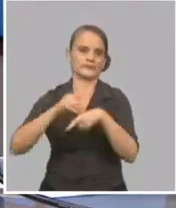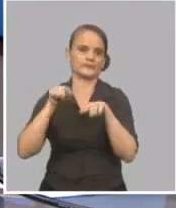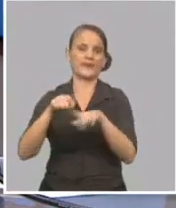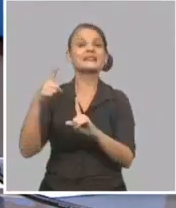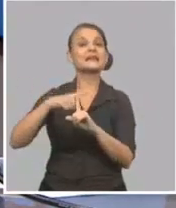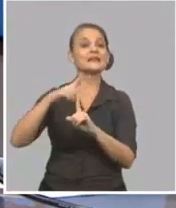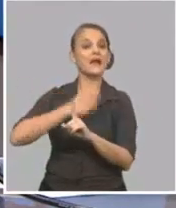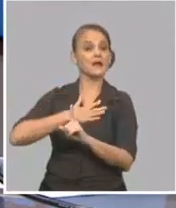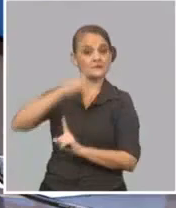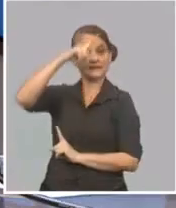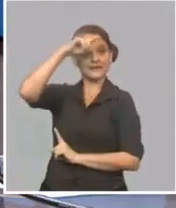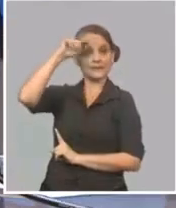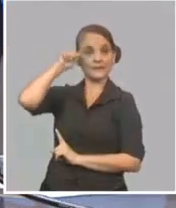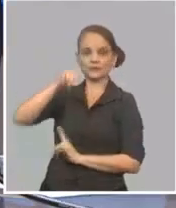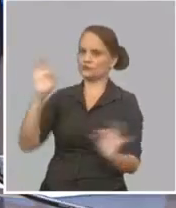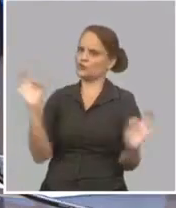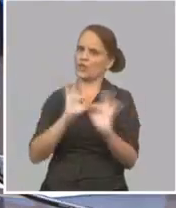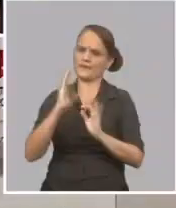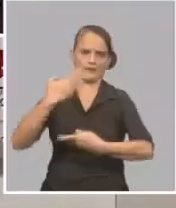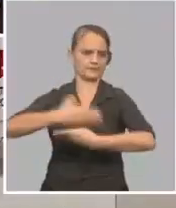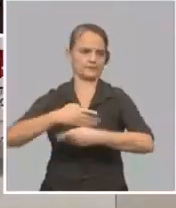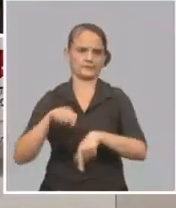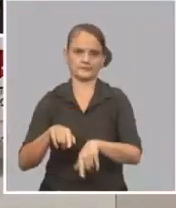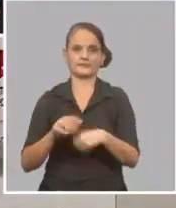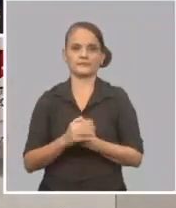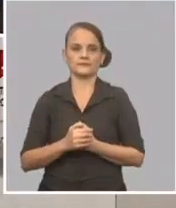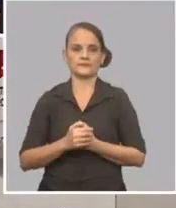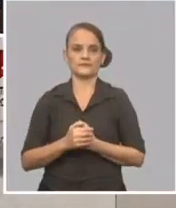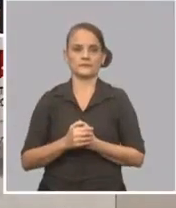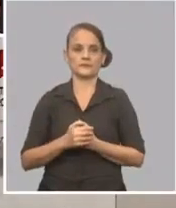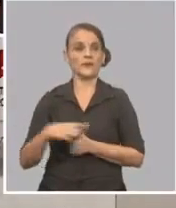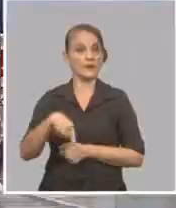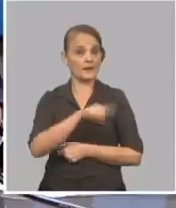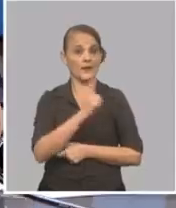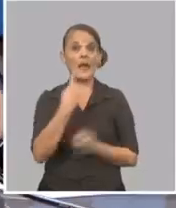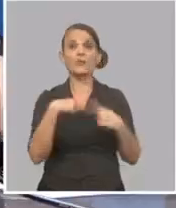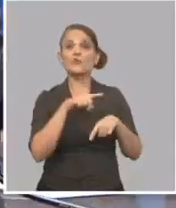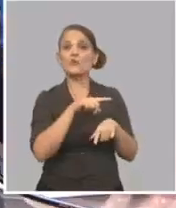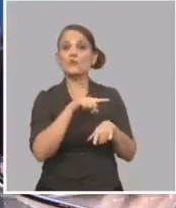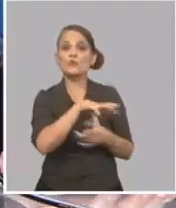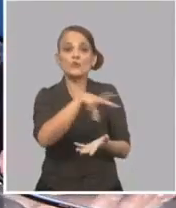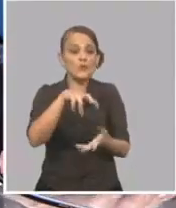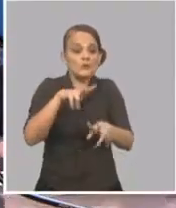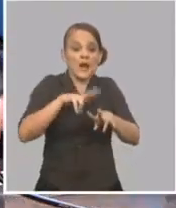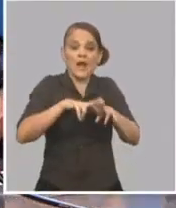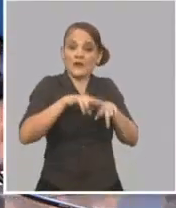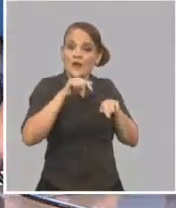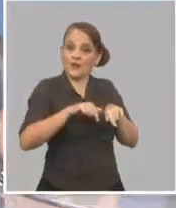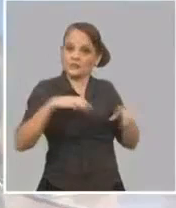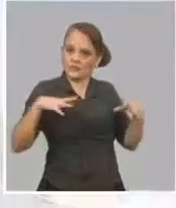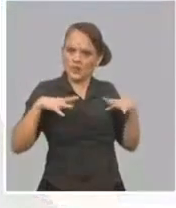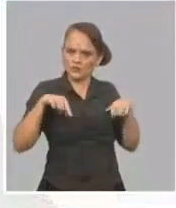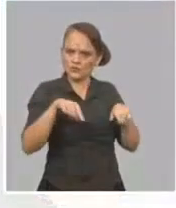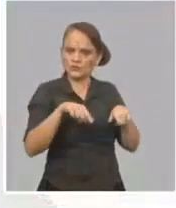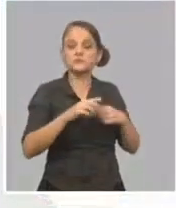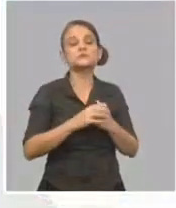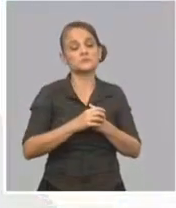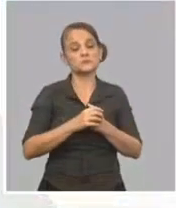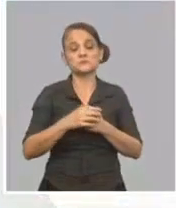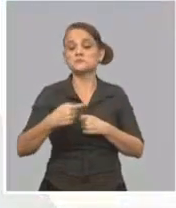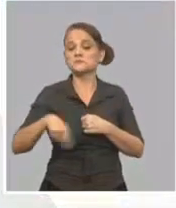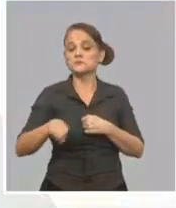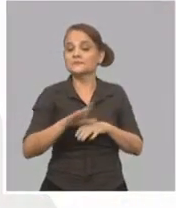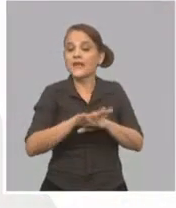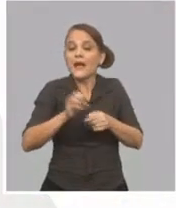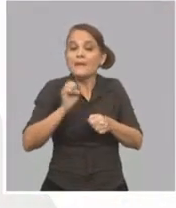podrá hacer el circuito. ¿Habrá excursiones desde La Habana? La Habana, a partir de que se autorice el día 19,